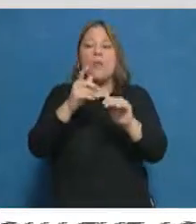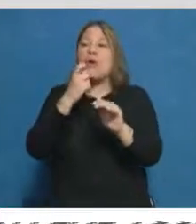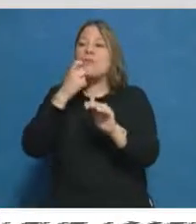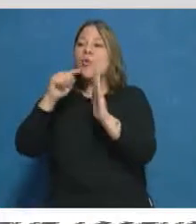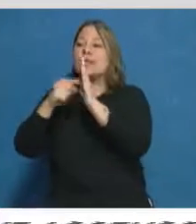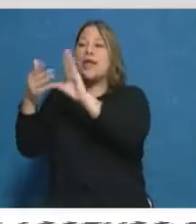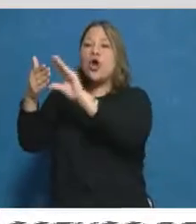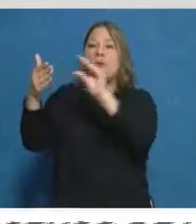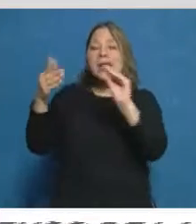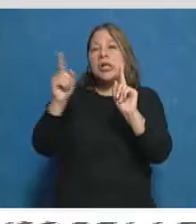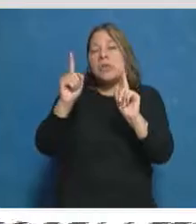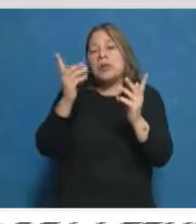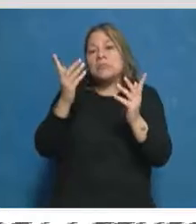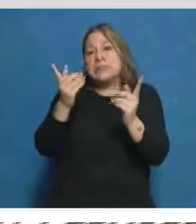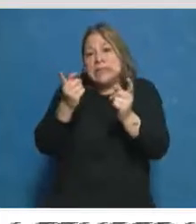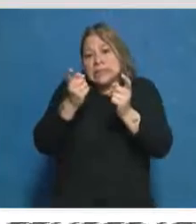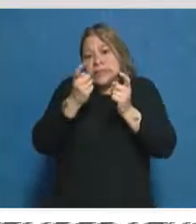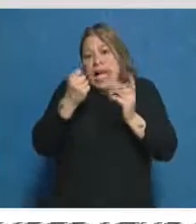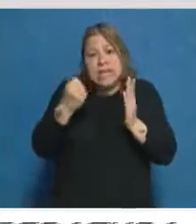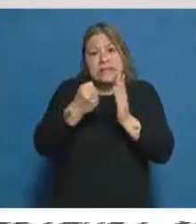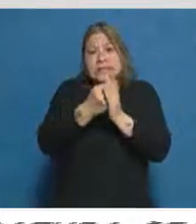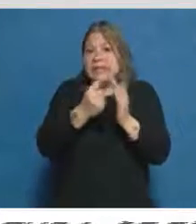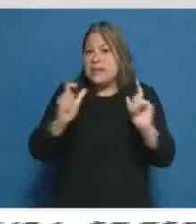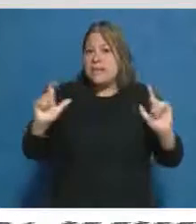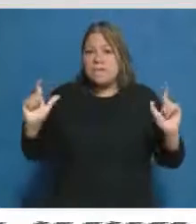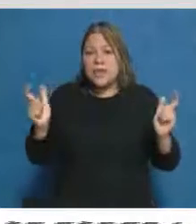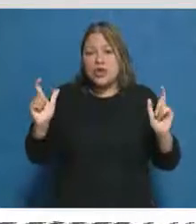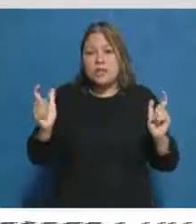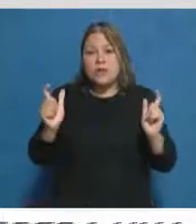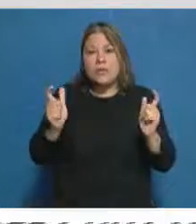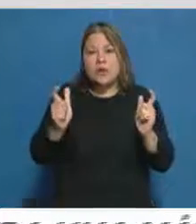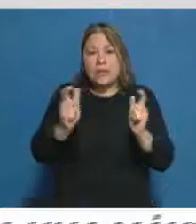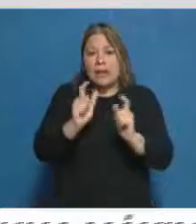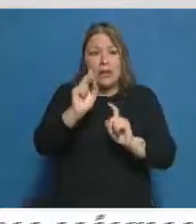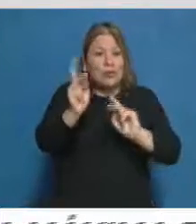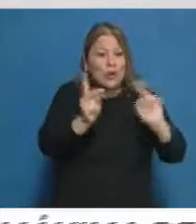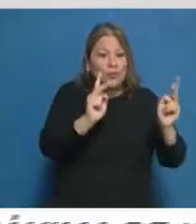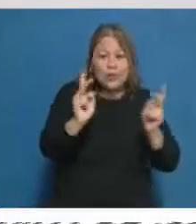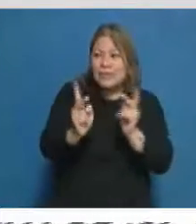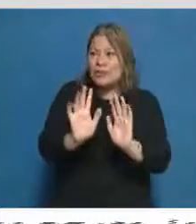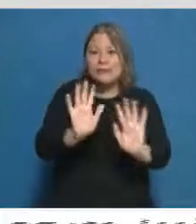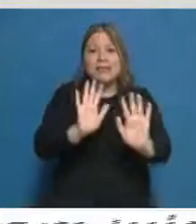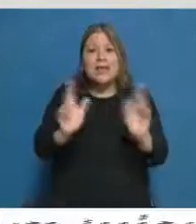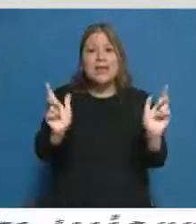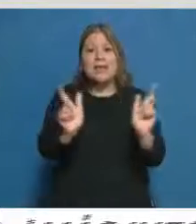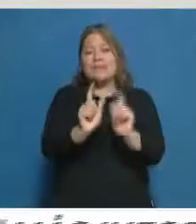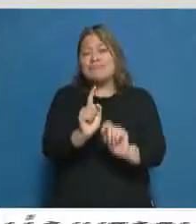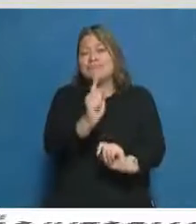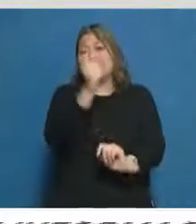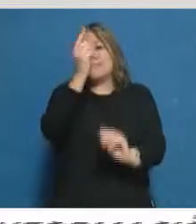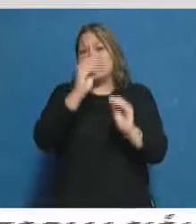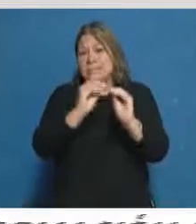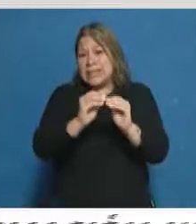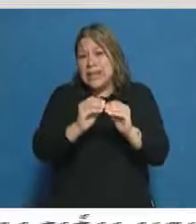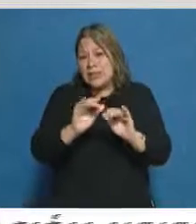sino que, a ver, plantearse la necesidad de reducir los accidentes, los incidentes de tránsito y los muertos en incidentes de tránsito es la primera causa de